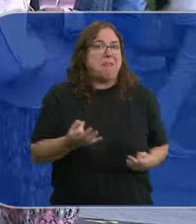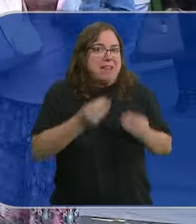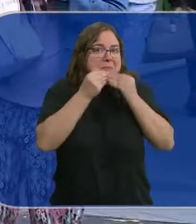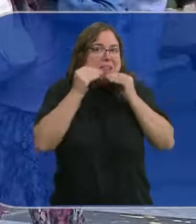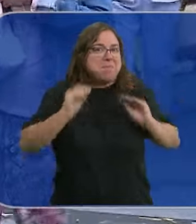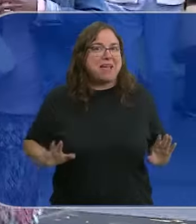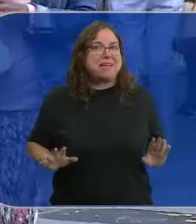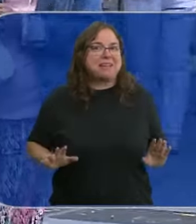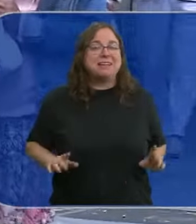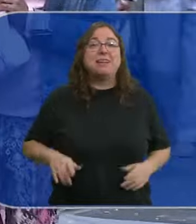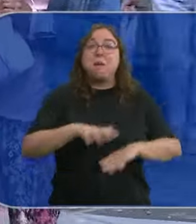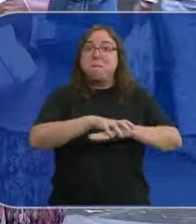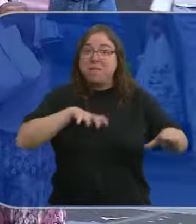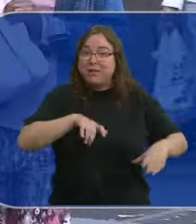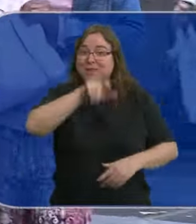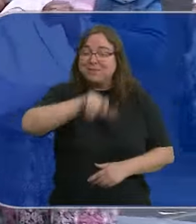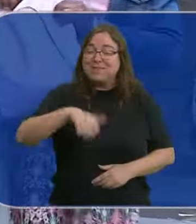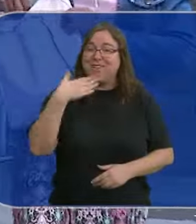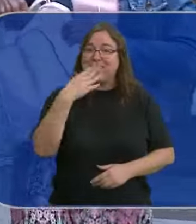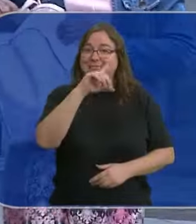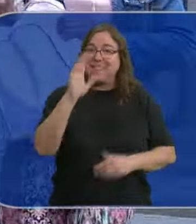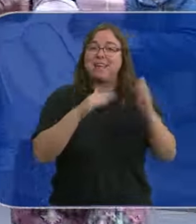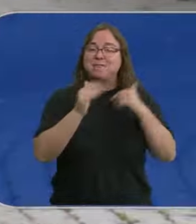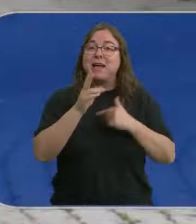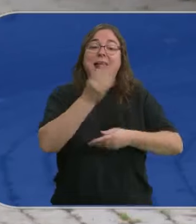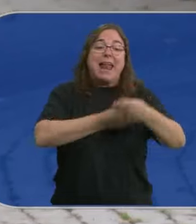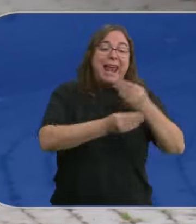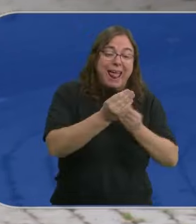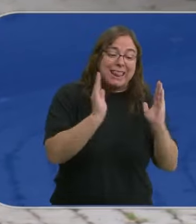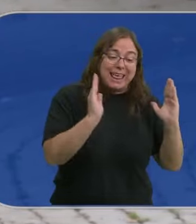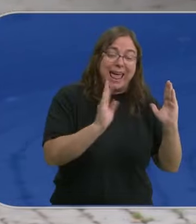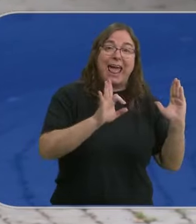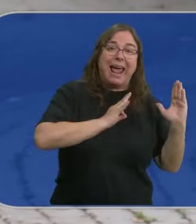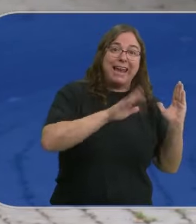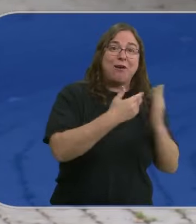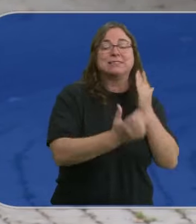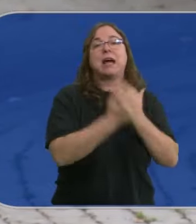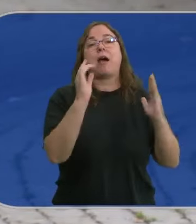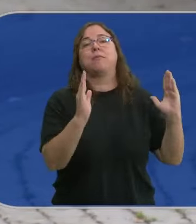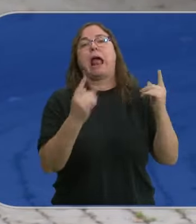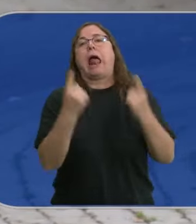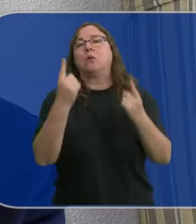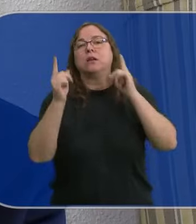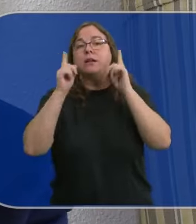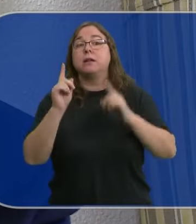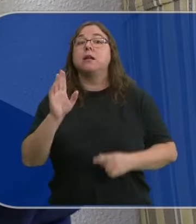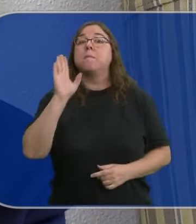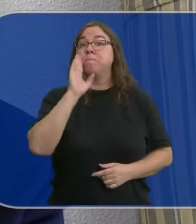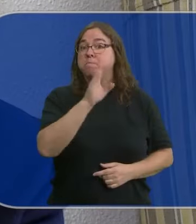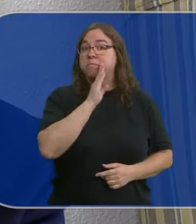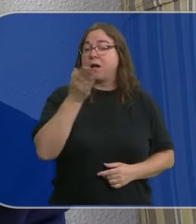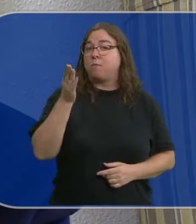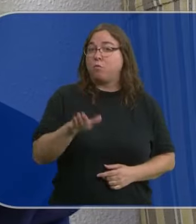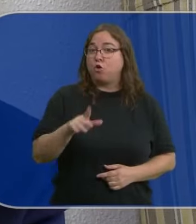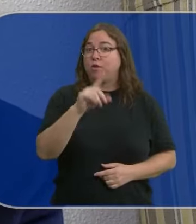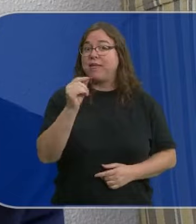La mayoría de las personas que superan los 100 años han venido al mundo entre enero y abril, aunque a veces hay excepciones. madre murió